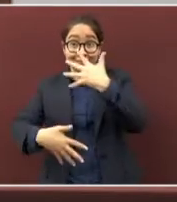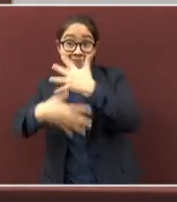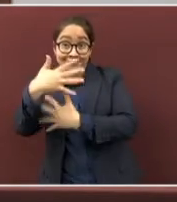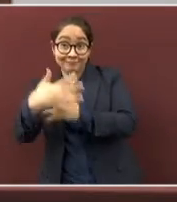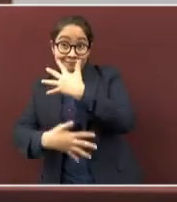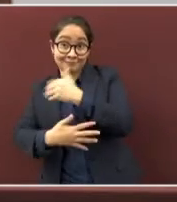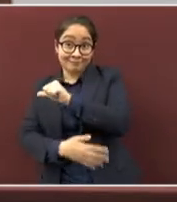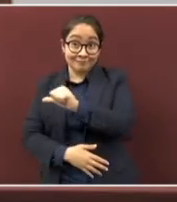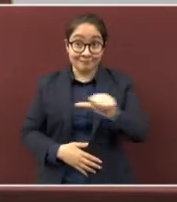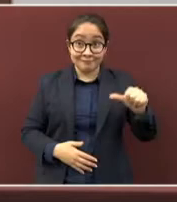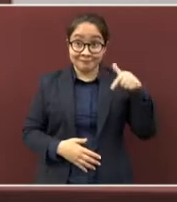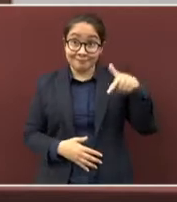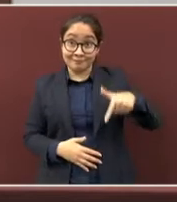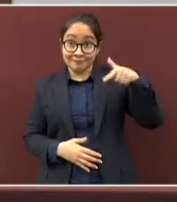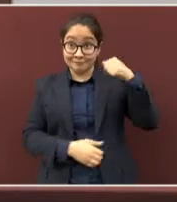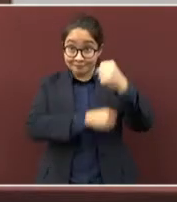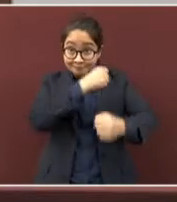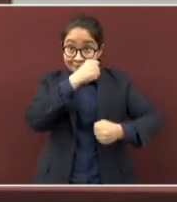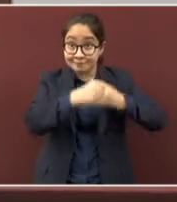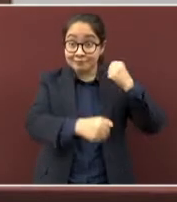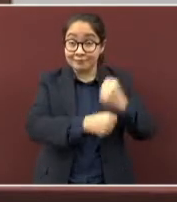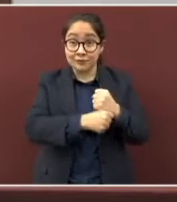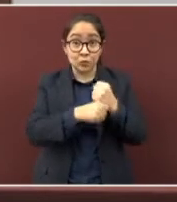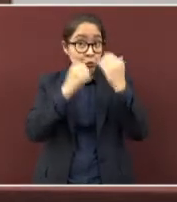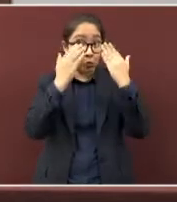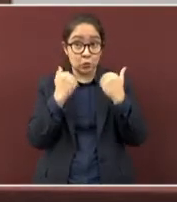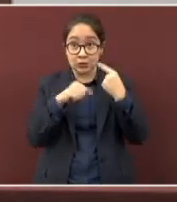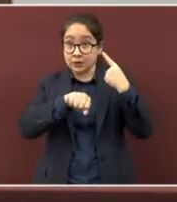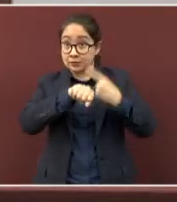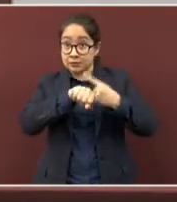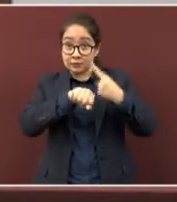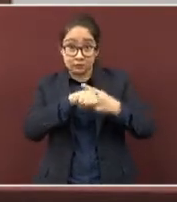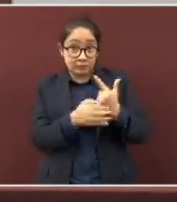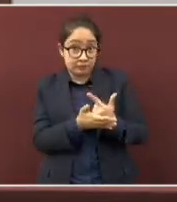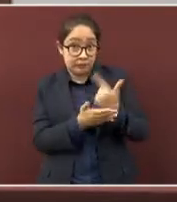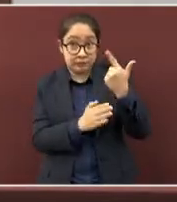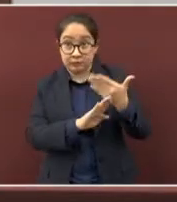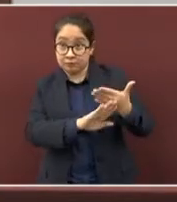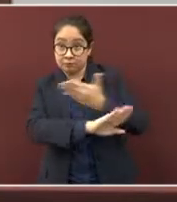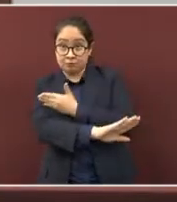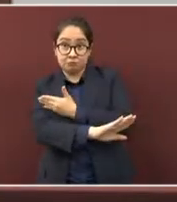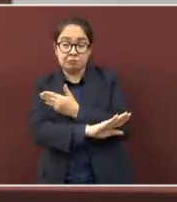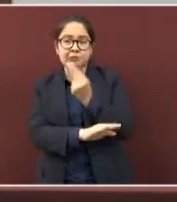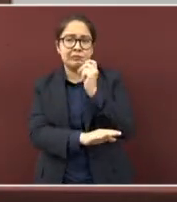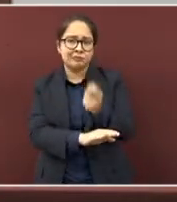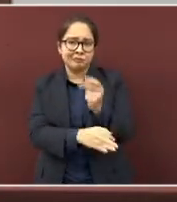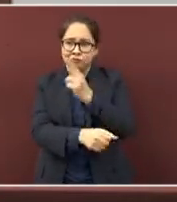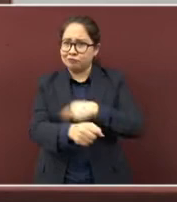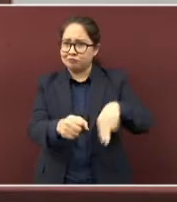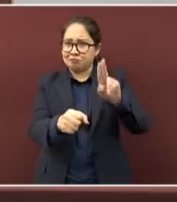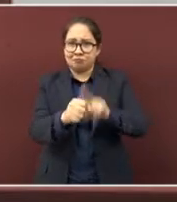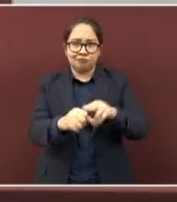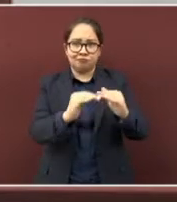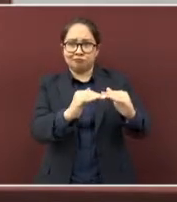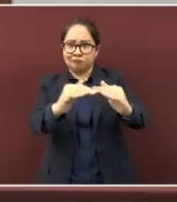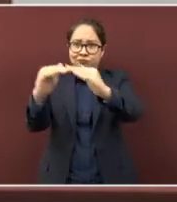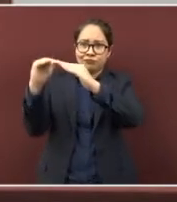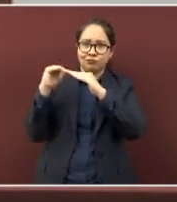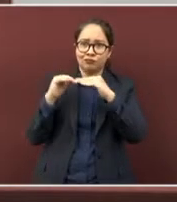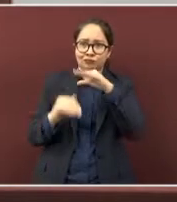17 años de edad, sin comorbilidades, es decir, de manera general.